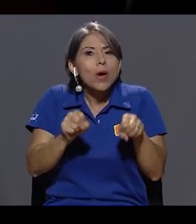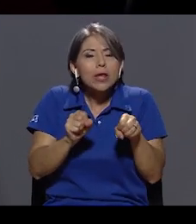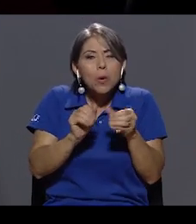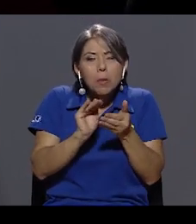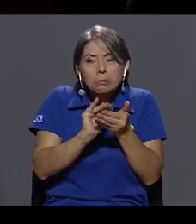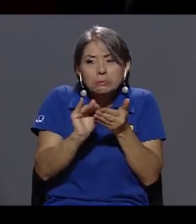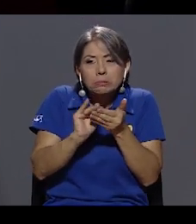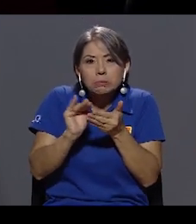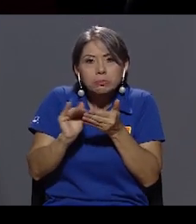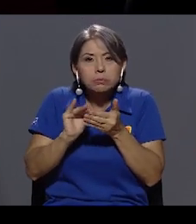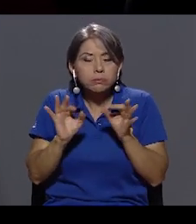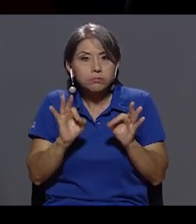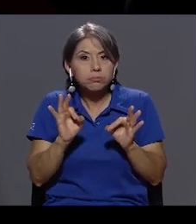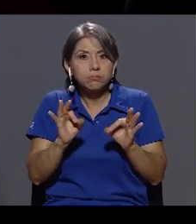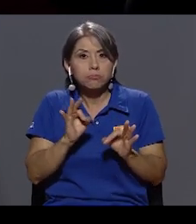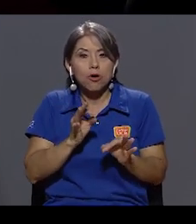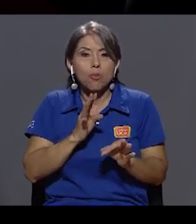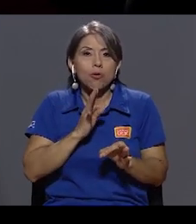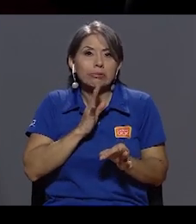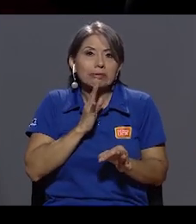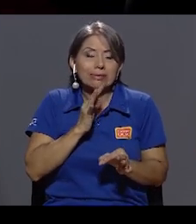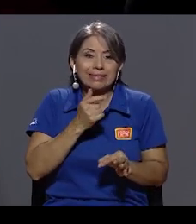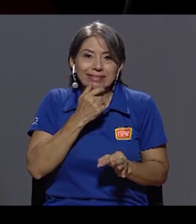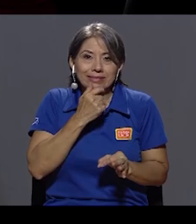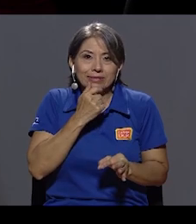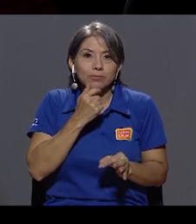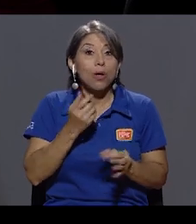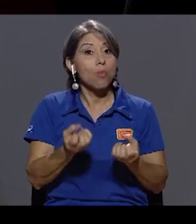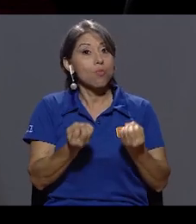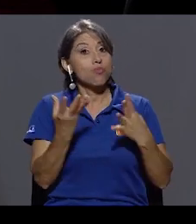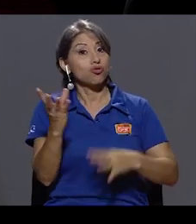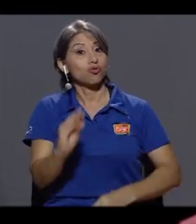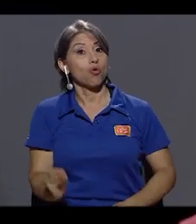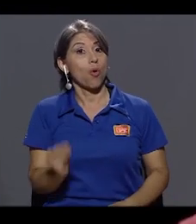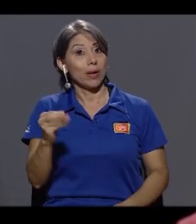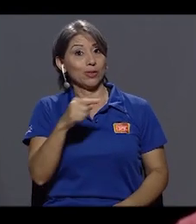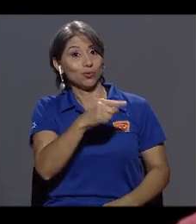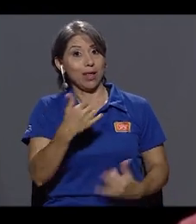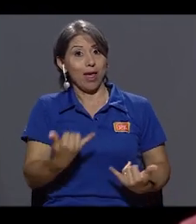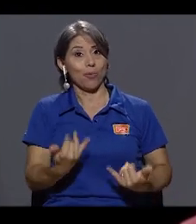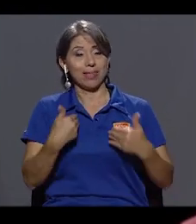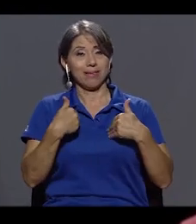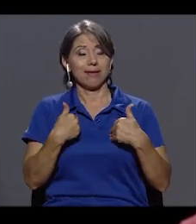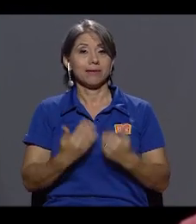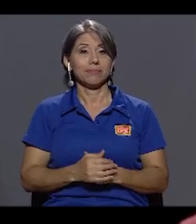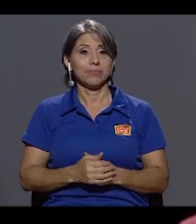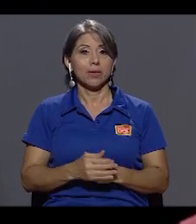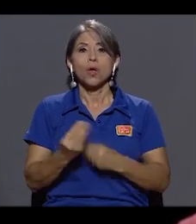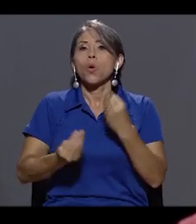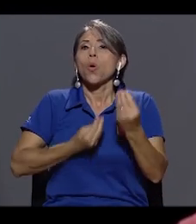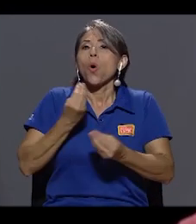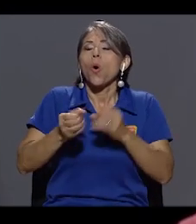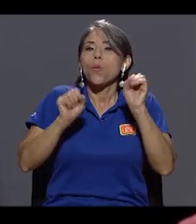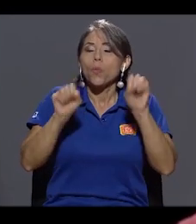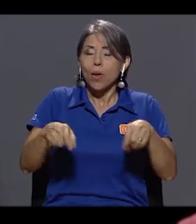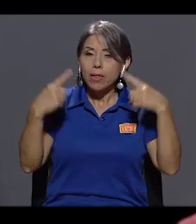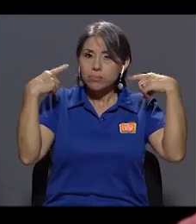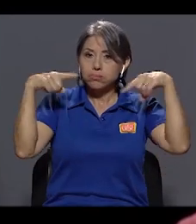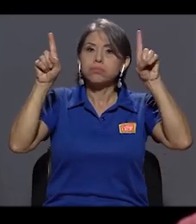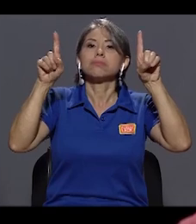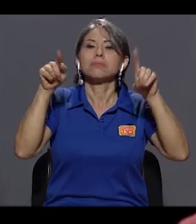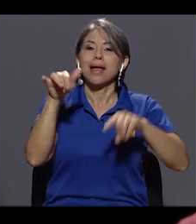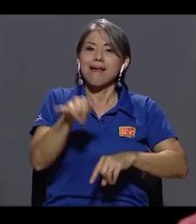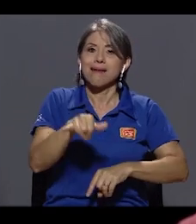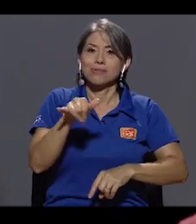y debo rescatar a una gran cantidad de jóvenes que usted tiene en este momento. ¿Y cómo se hace posible casualmente